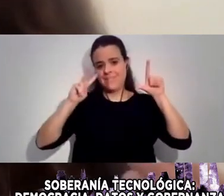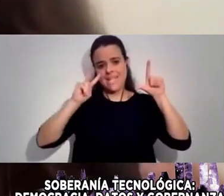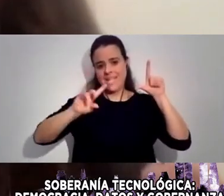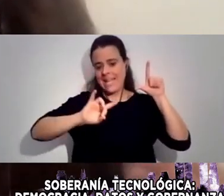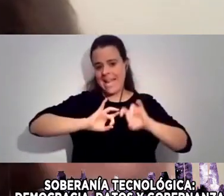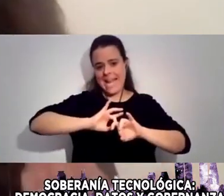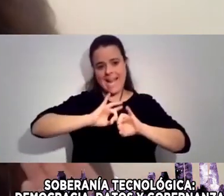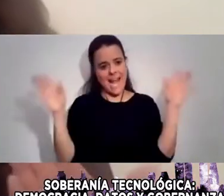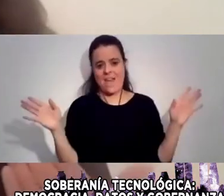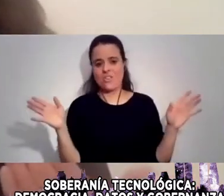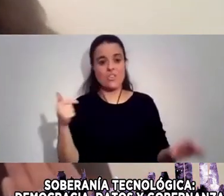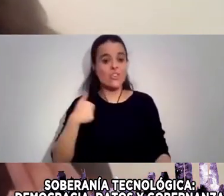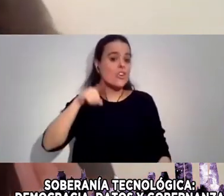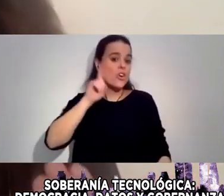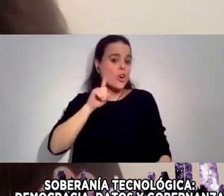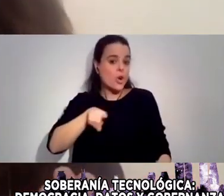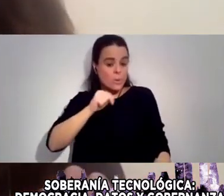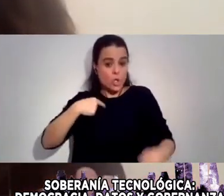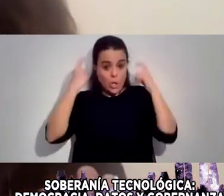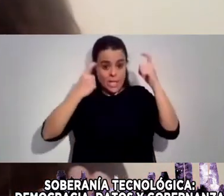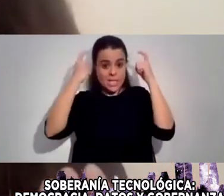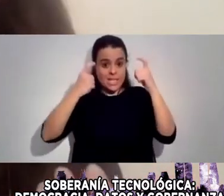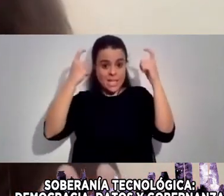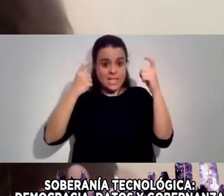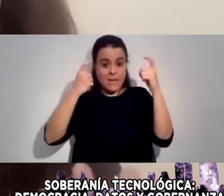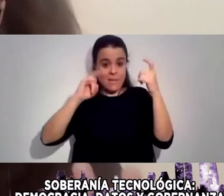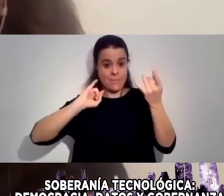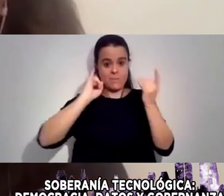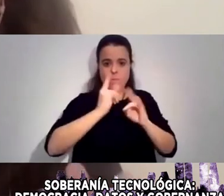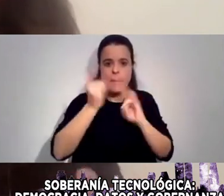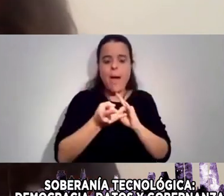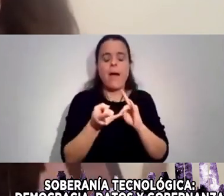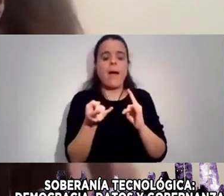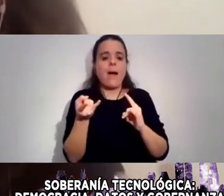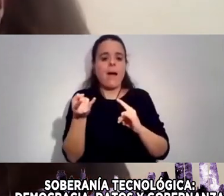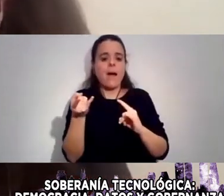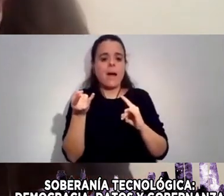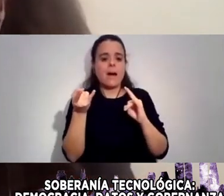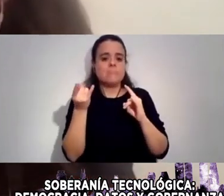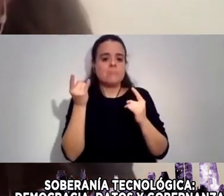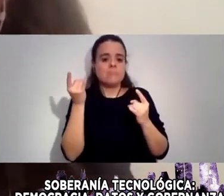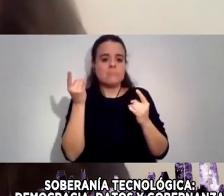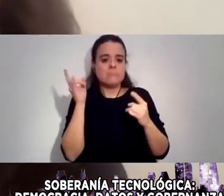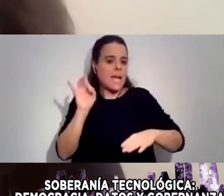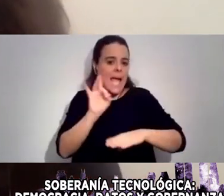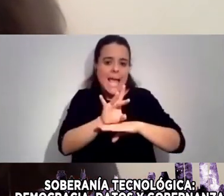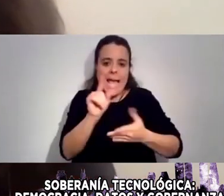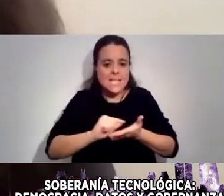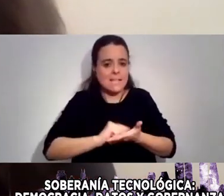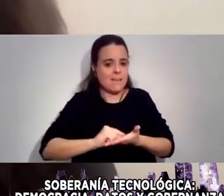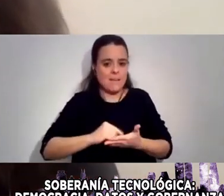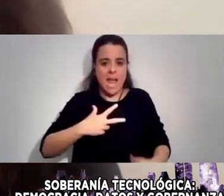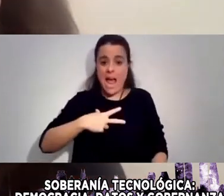Decirles Que yo estaba Tratando De Llamar por teléfono De escribir A Abogados Y abogadas Super